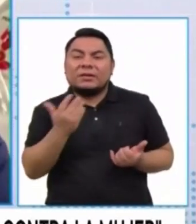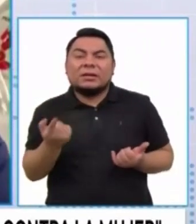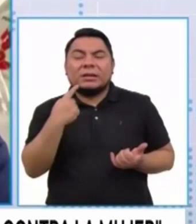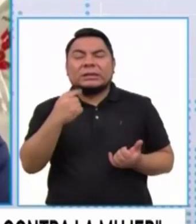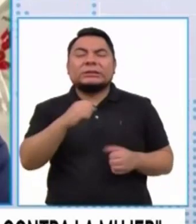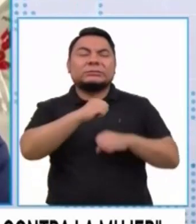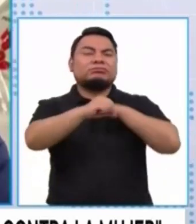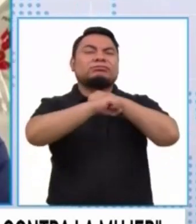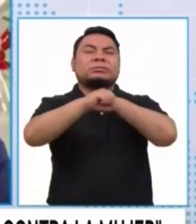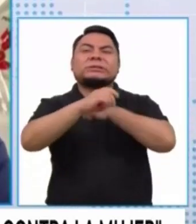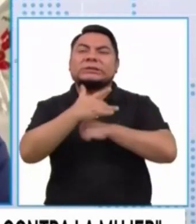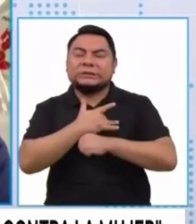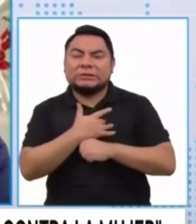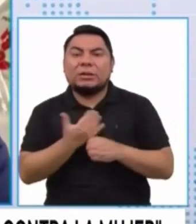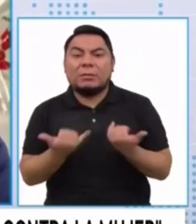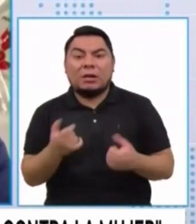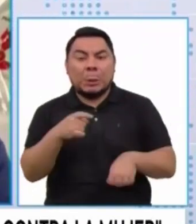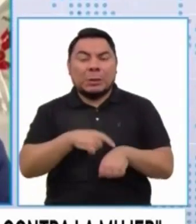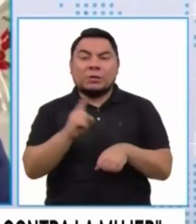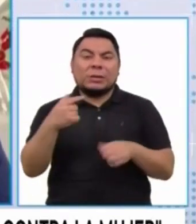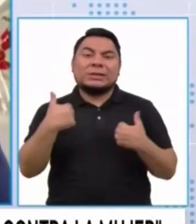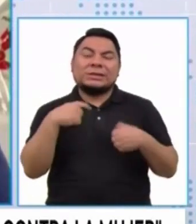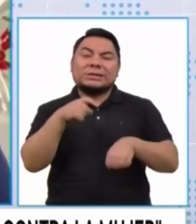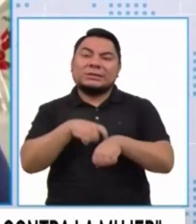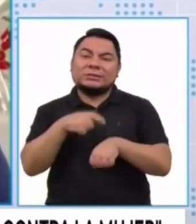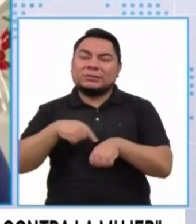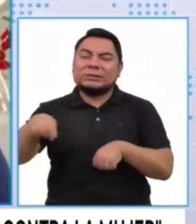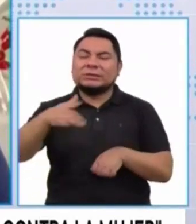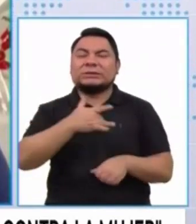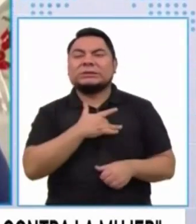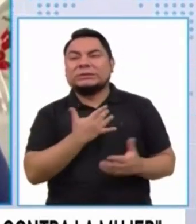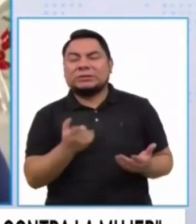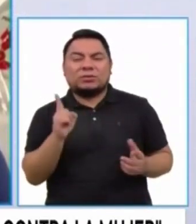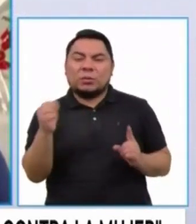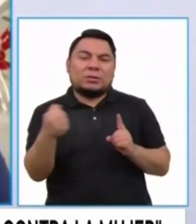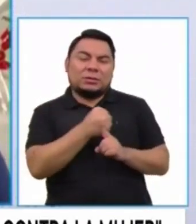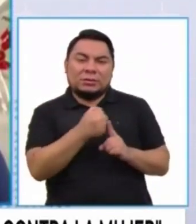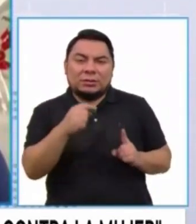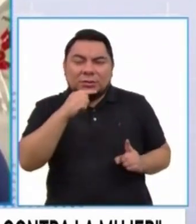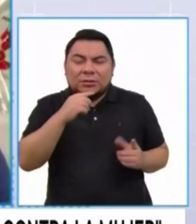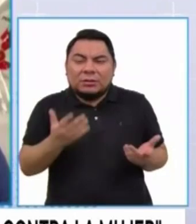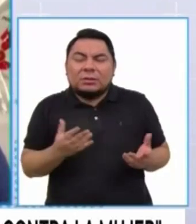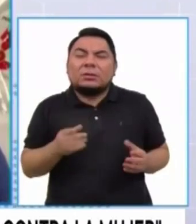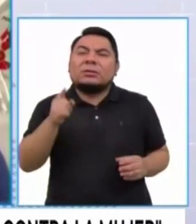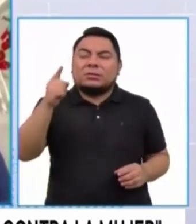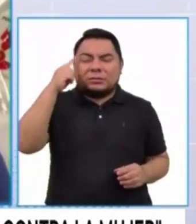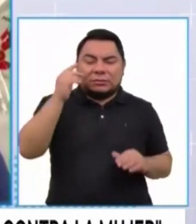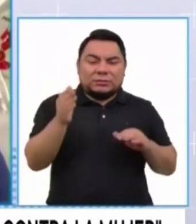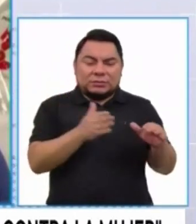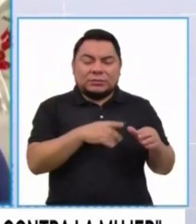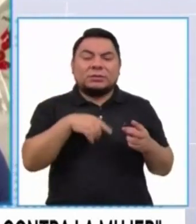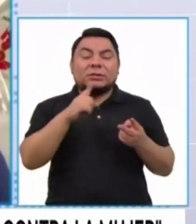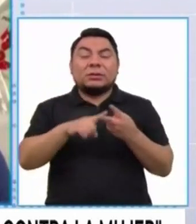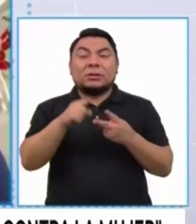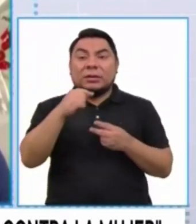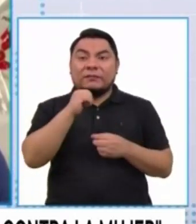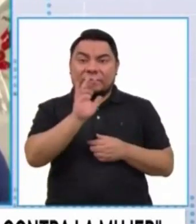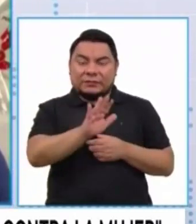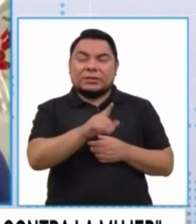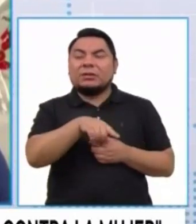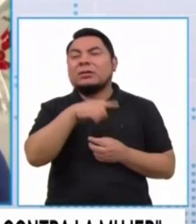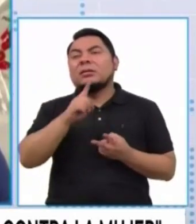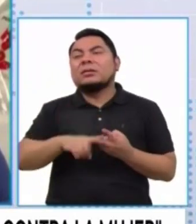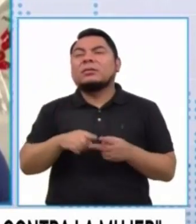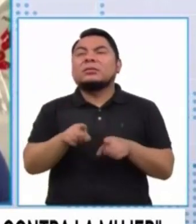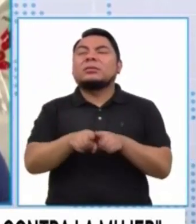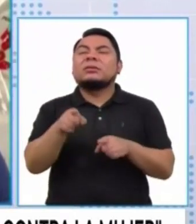de sensibilización, pero no hay tiempo para enseñarle a la gente a ser sensible y no a maltratar o a novejar. Por un lado, eso está pendiente. Y por el